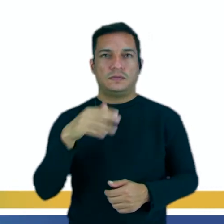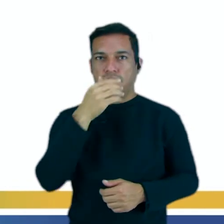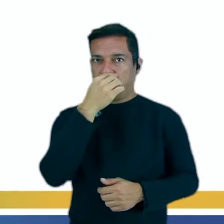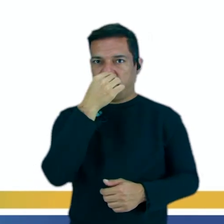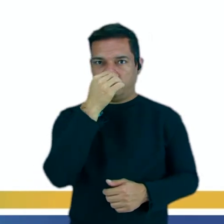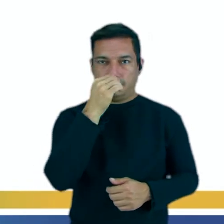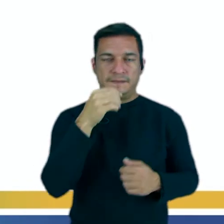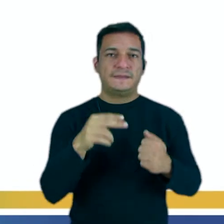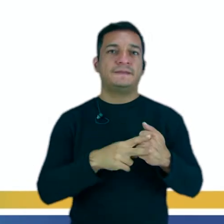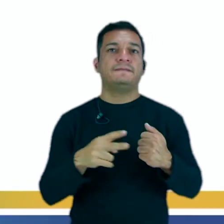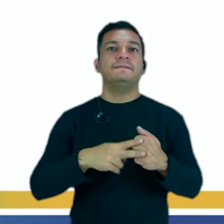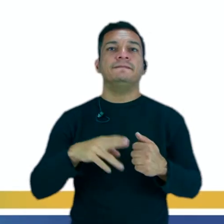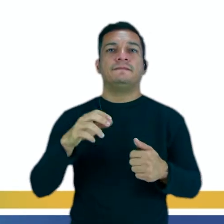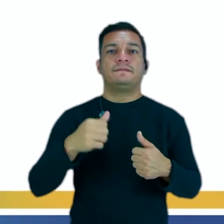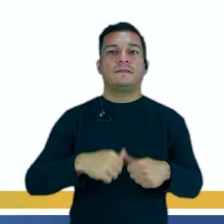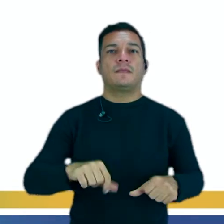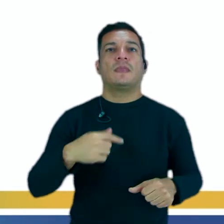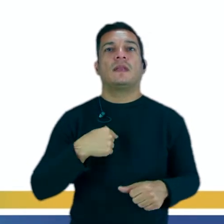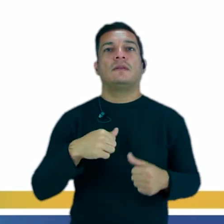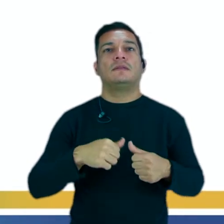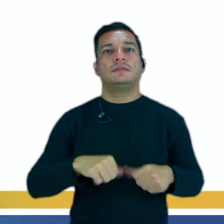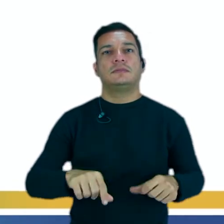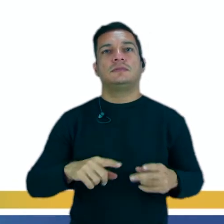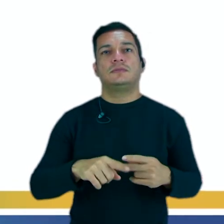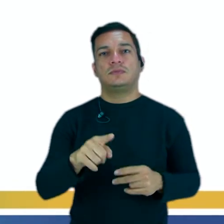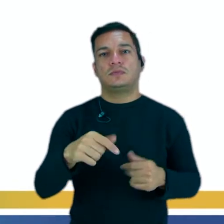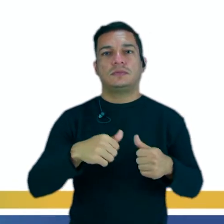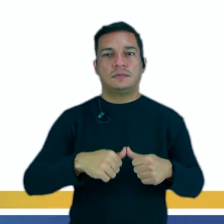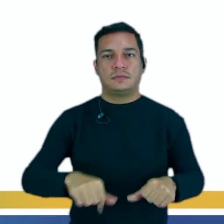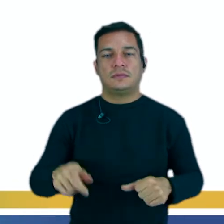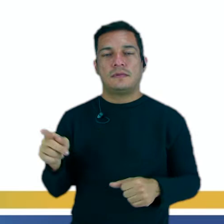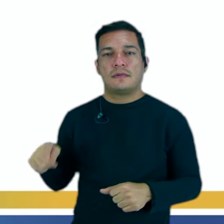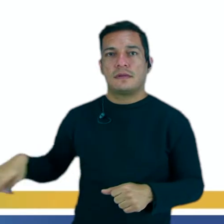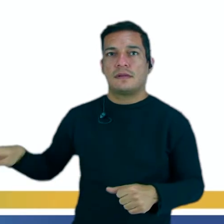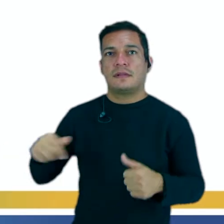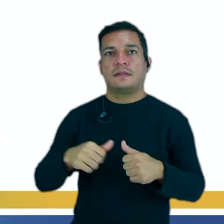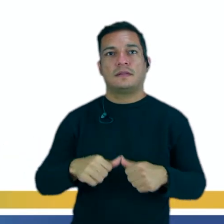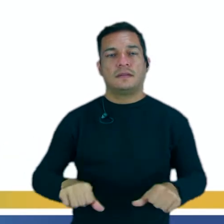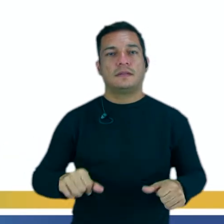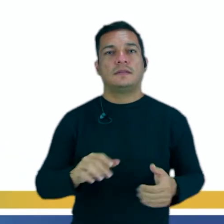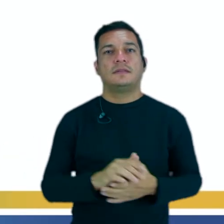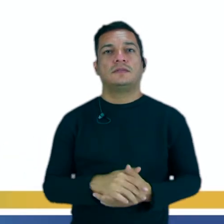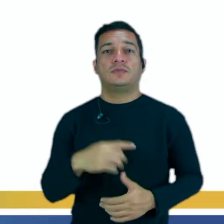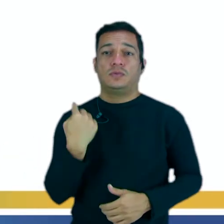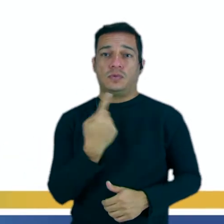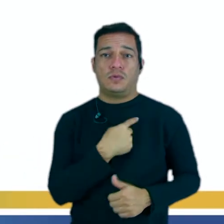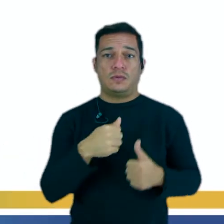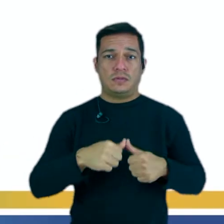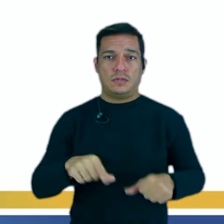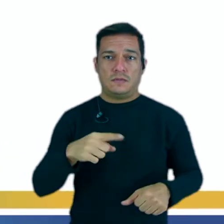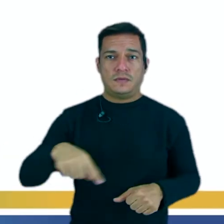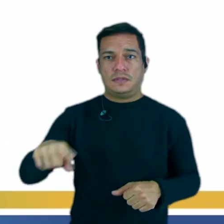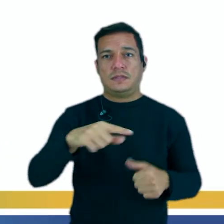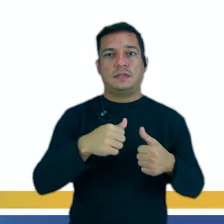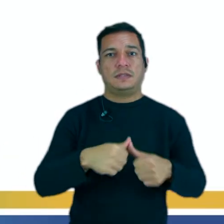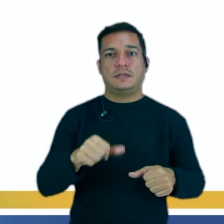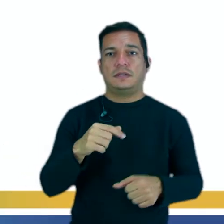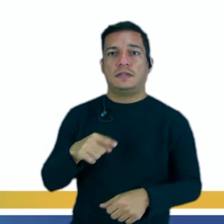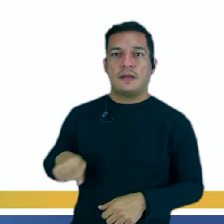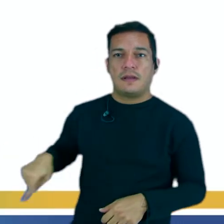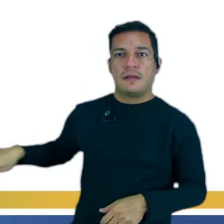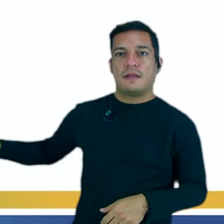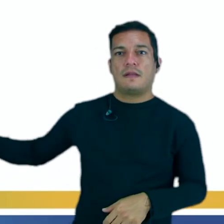Verbo estar, yo estoy, tú estás, él, ella, usted, está. Nosotros estamos, vosotros